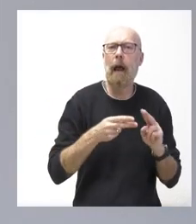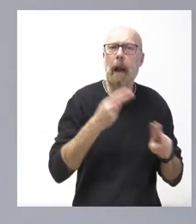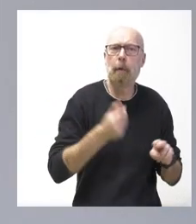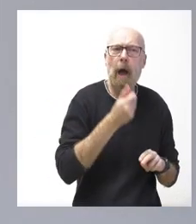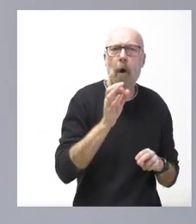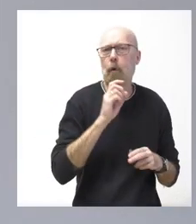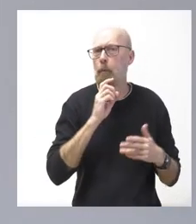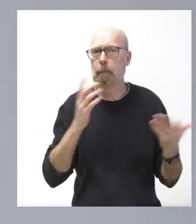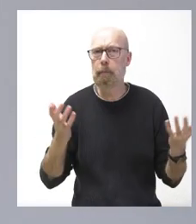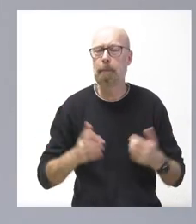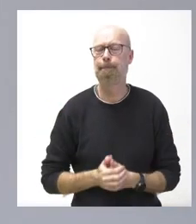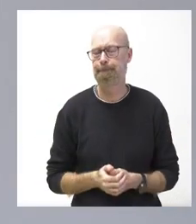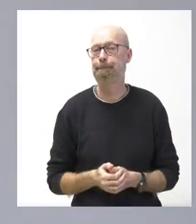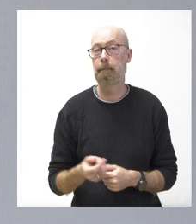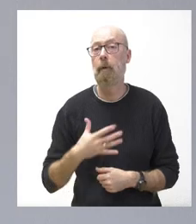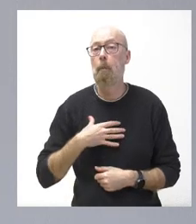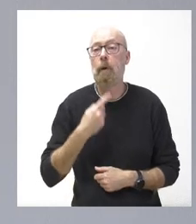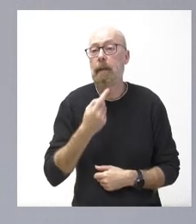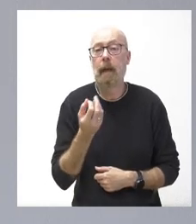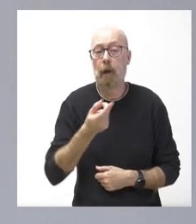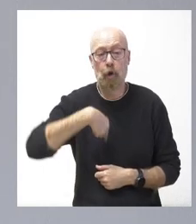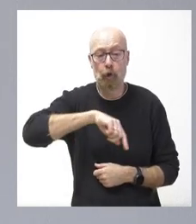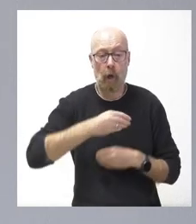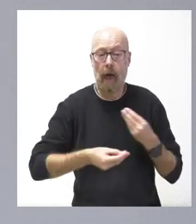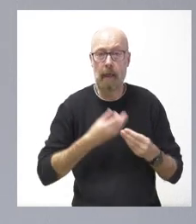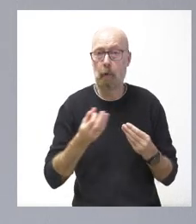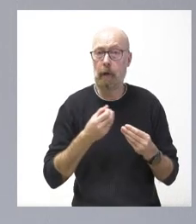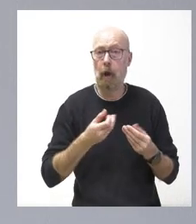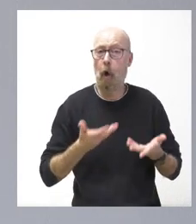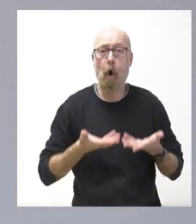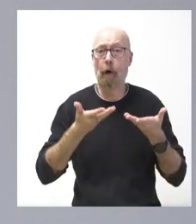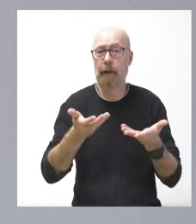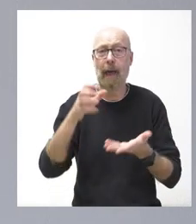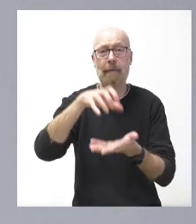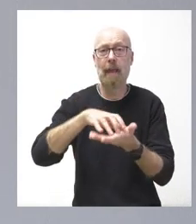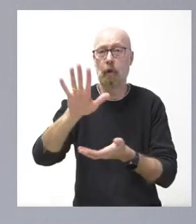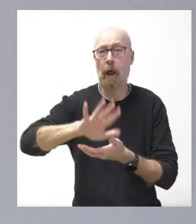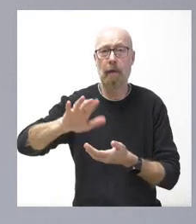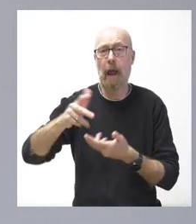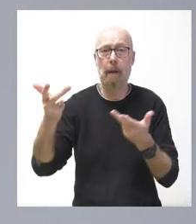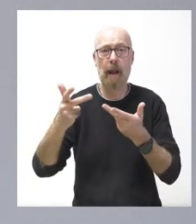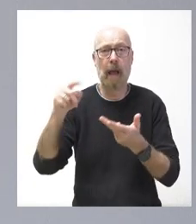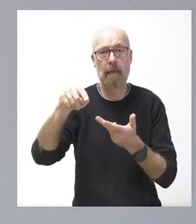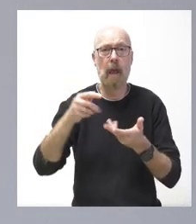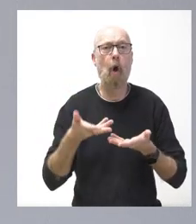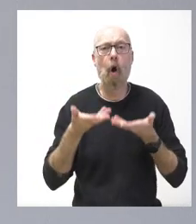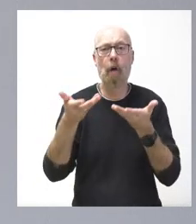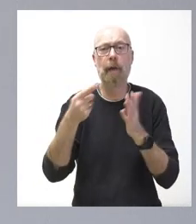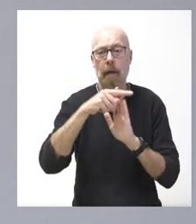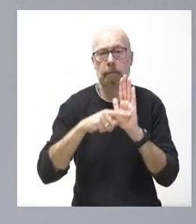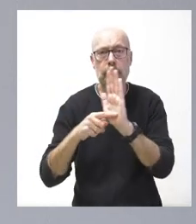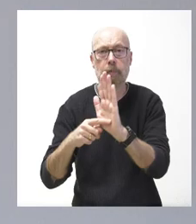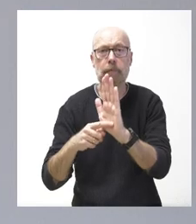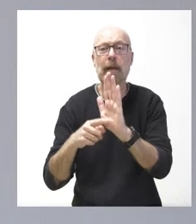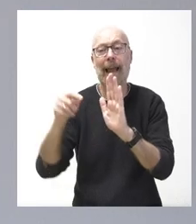decir, lo que podemos decir en la Junta es lo que nosotros hacemos, es ofrecer al Centro Nacional de Emergencias y es el que tiene que, en coordinación con